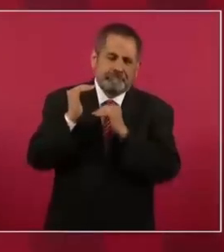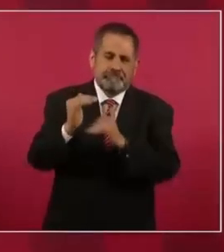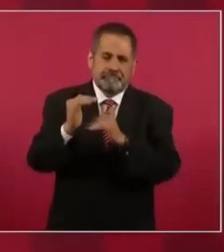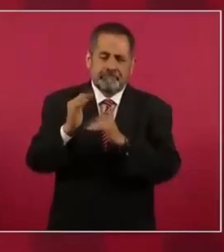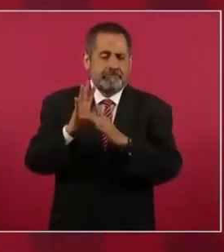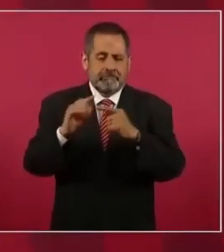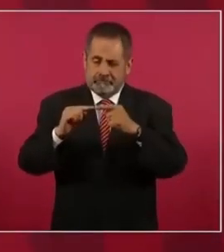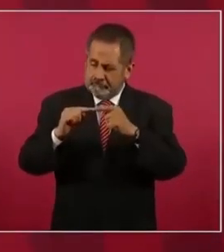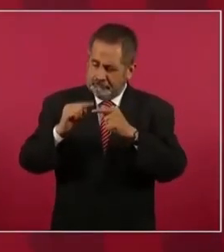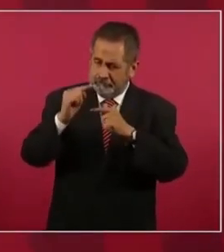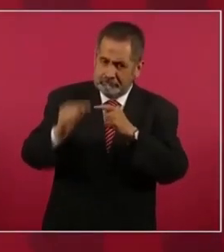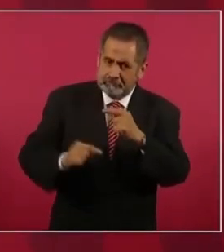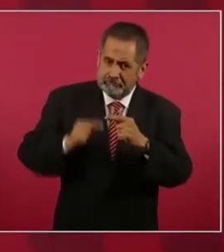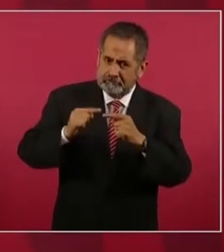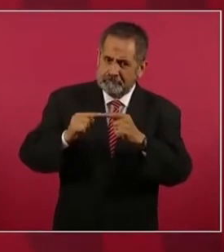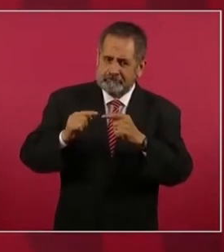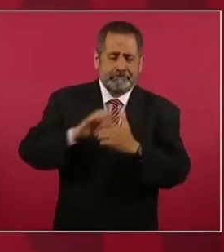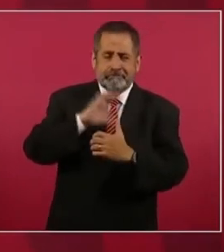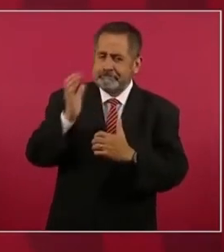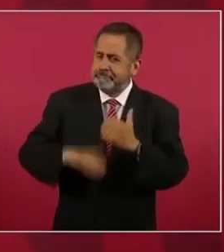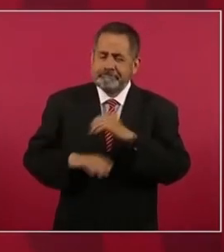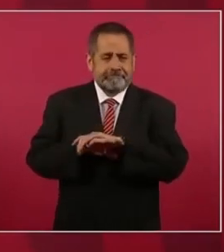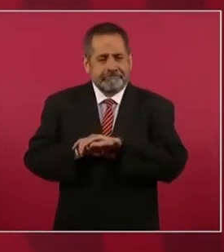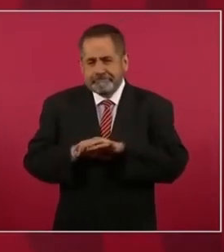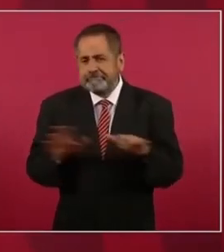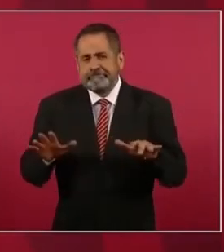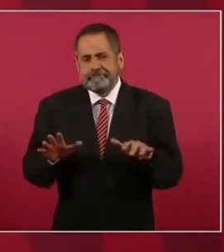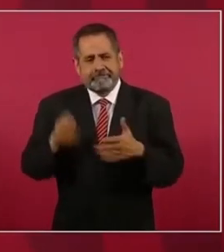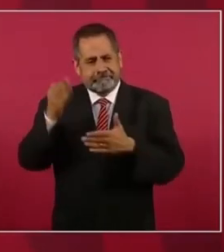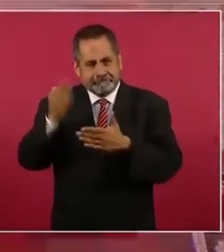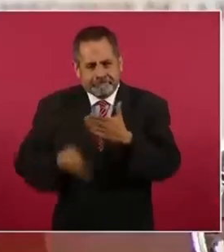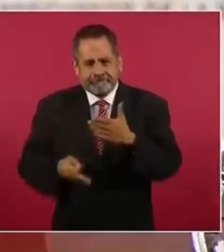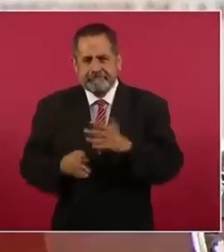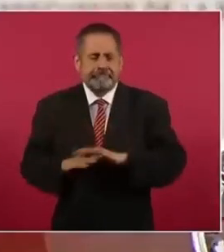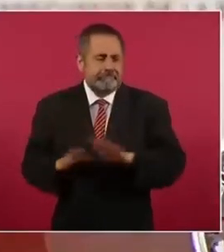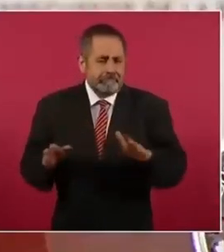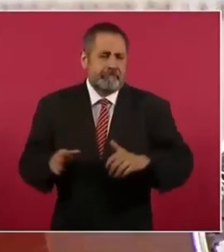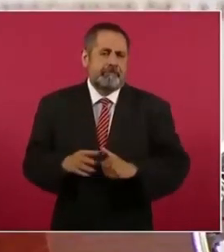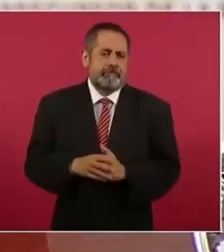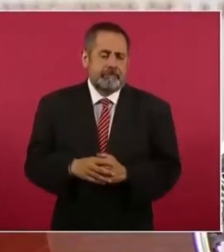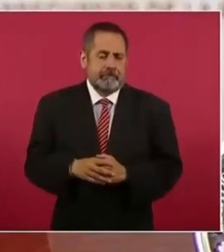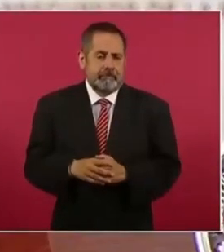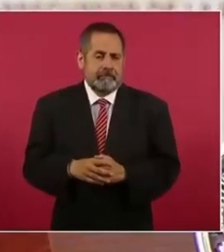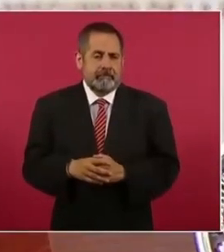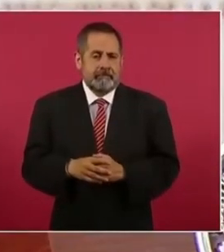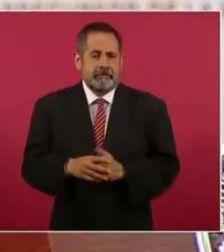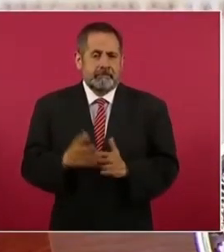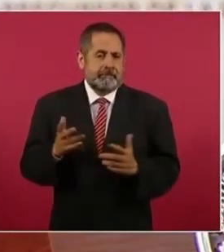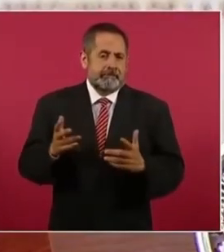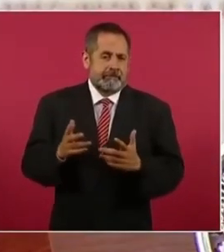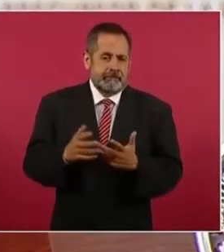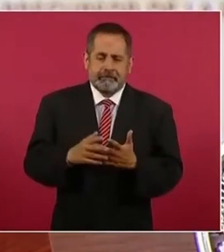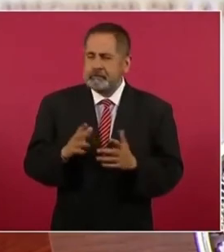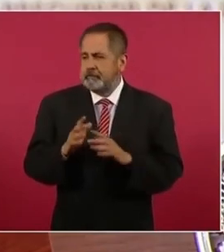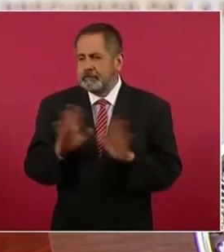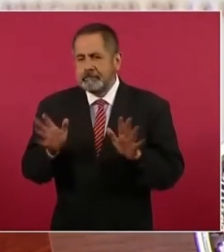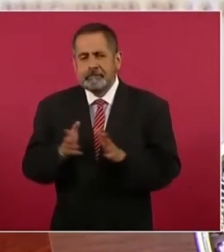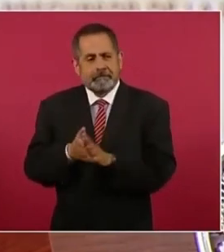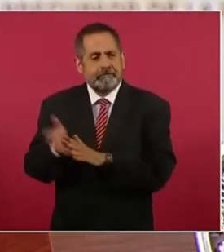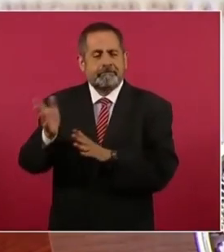y estarse en paz.